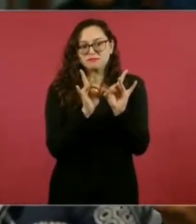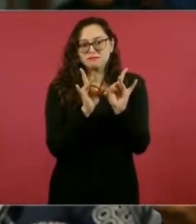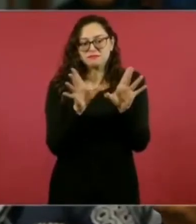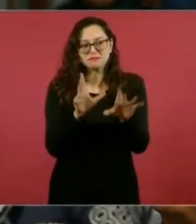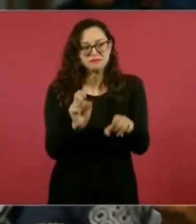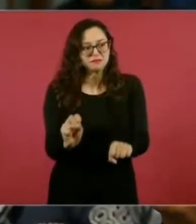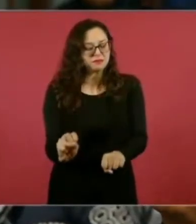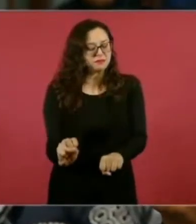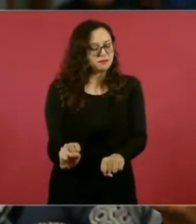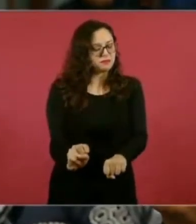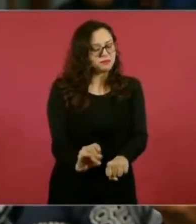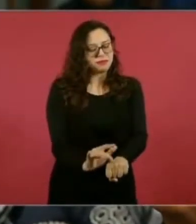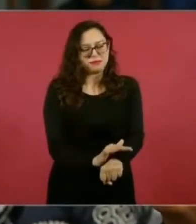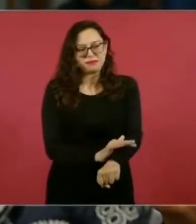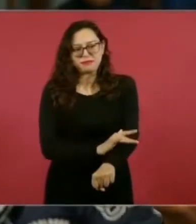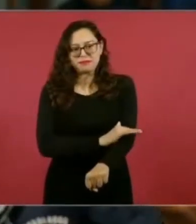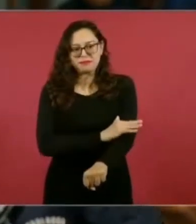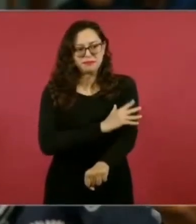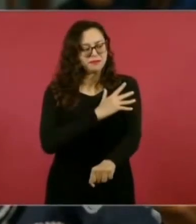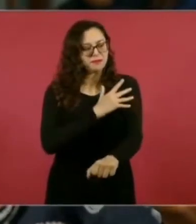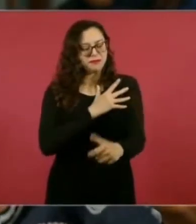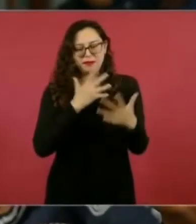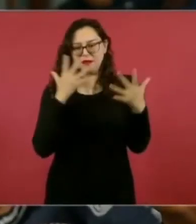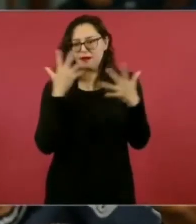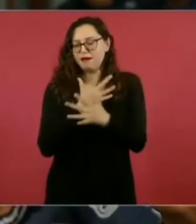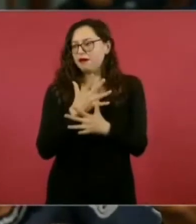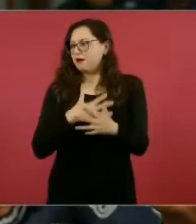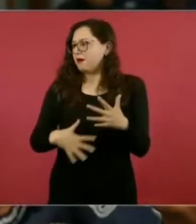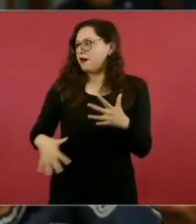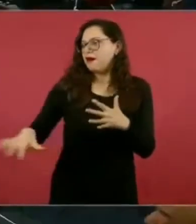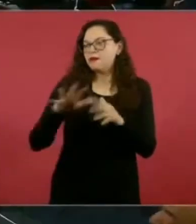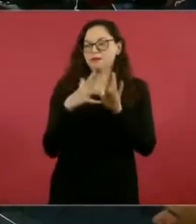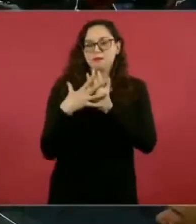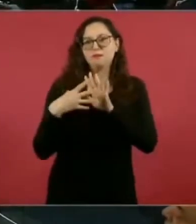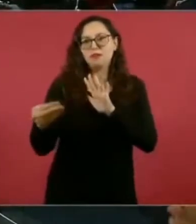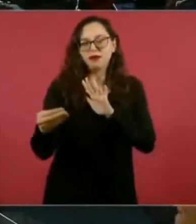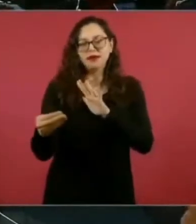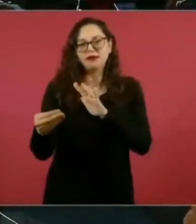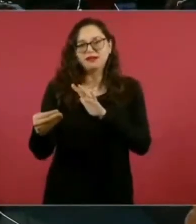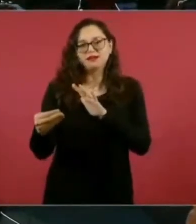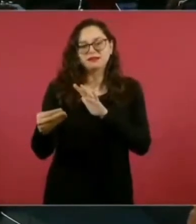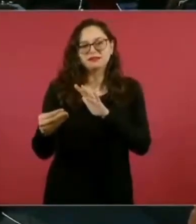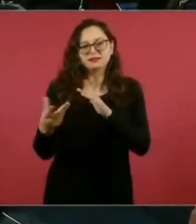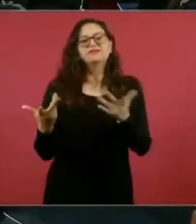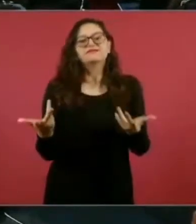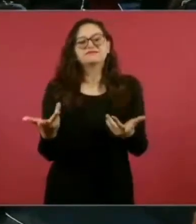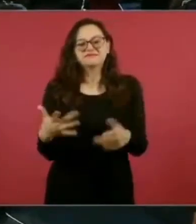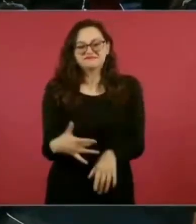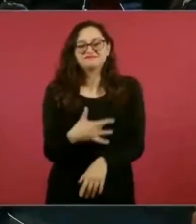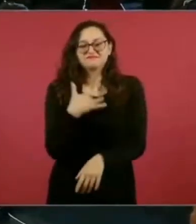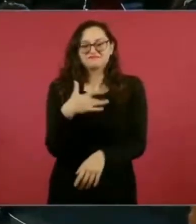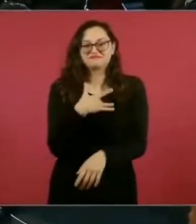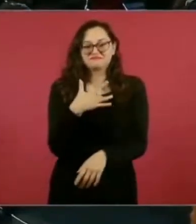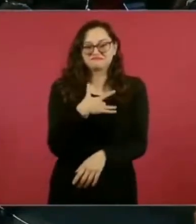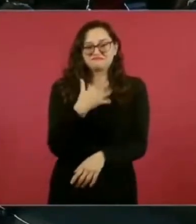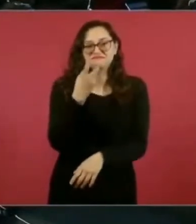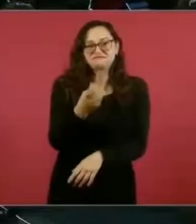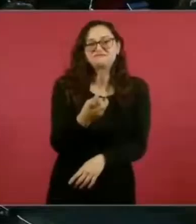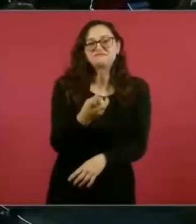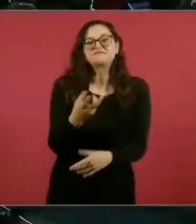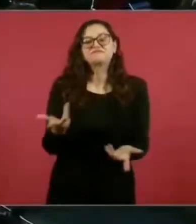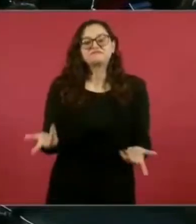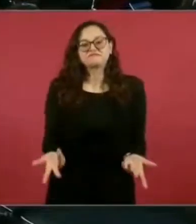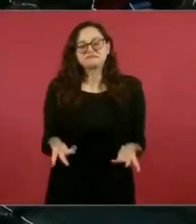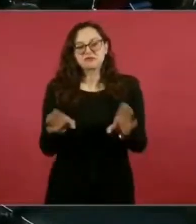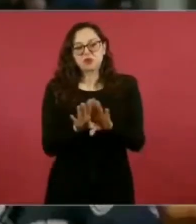que ahora es de todos. Presidente, ¿qué mensaje le daría a todas las personas que como a